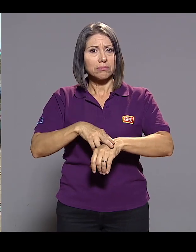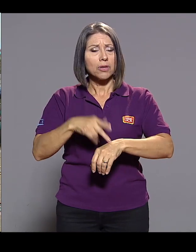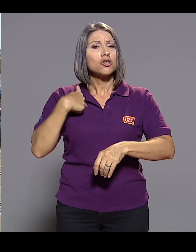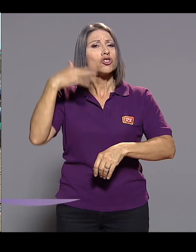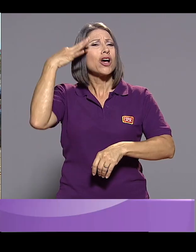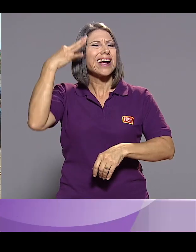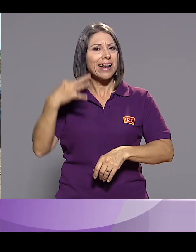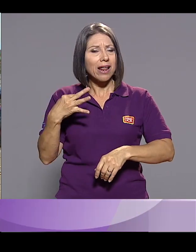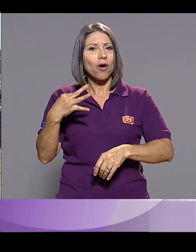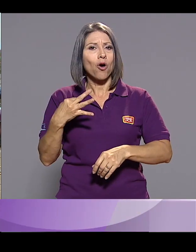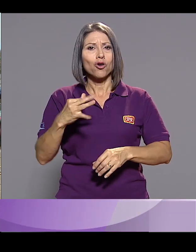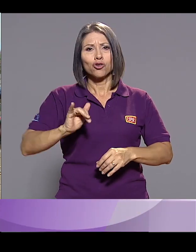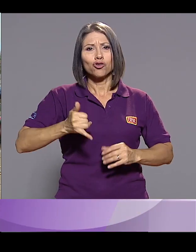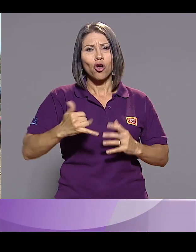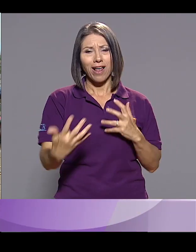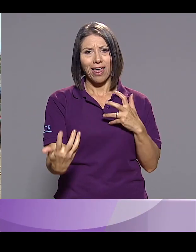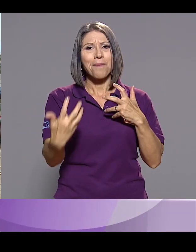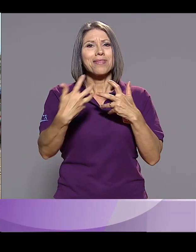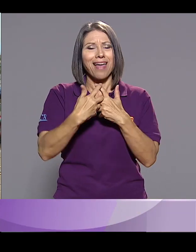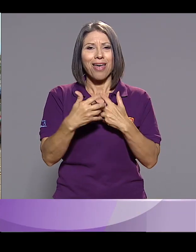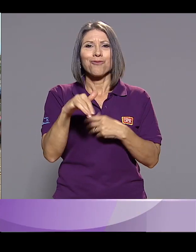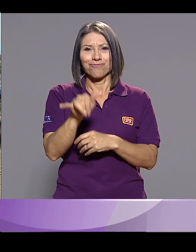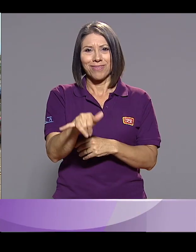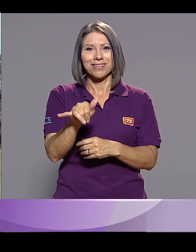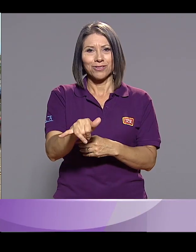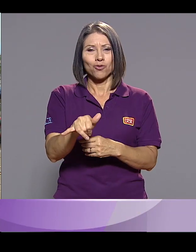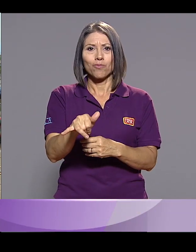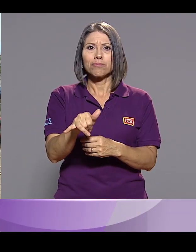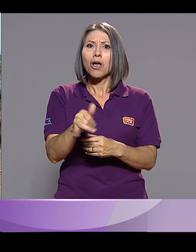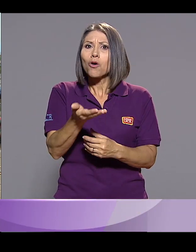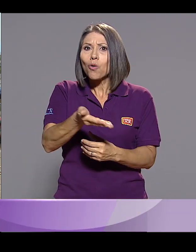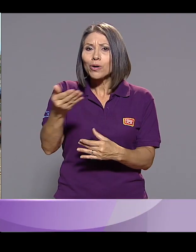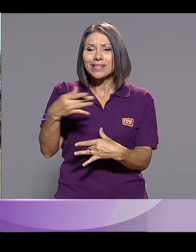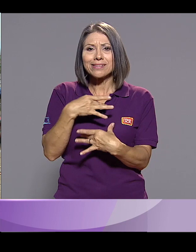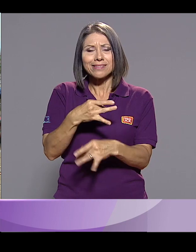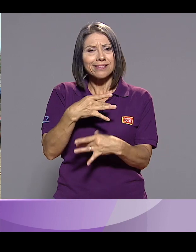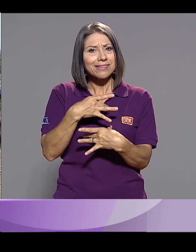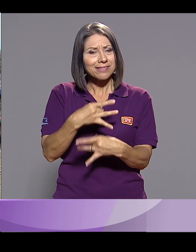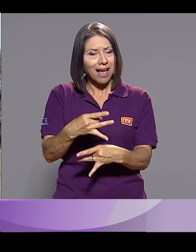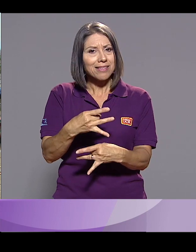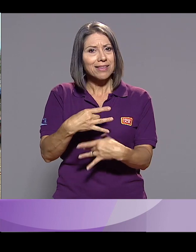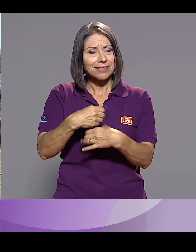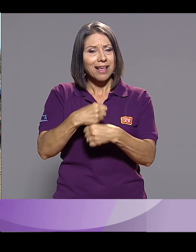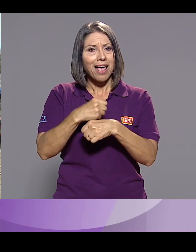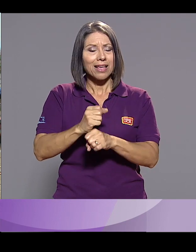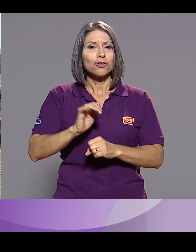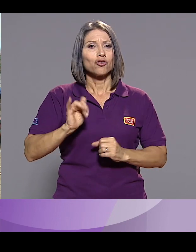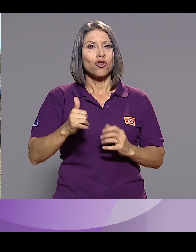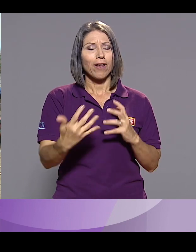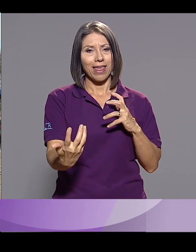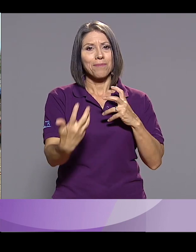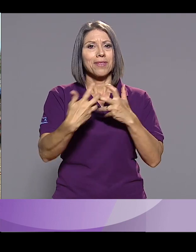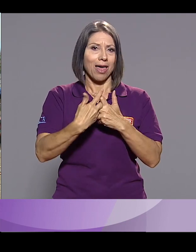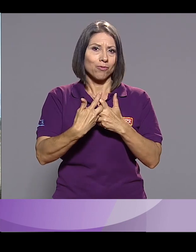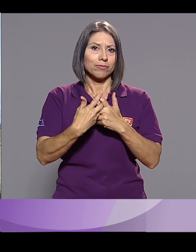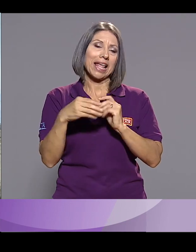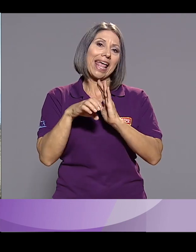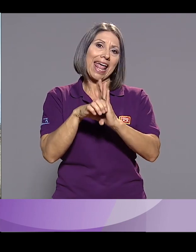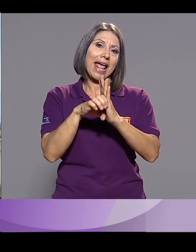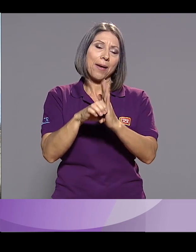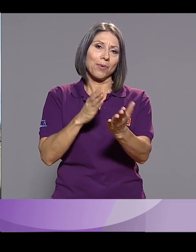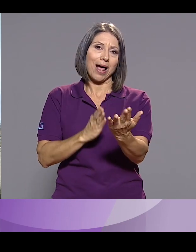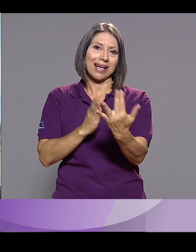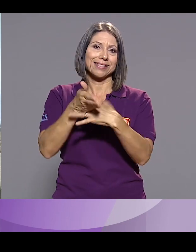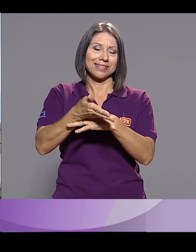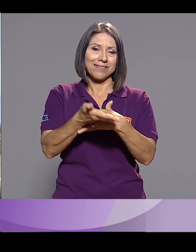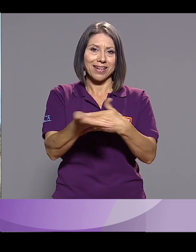natural, yo creo que el sur adaptado ha sido parte de eso ha habido cosas muy interesantes que han hecho el sur adaptado y